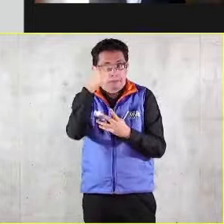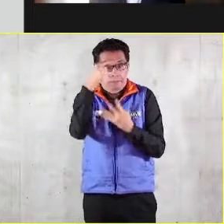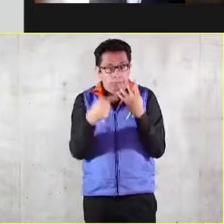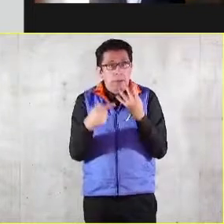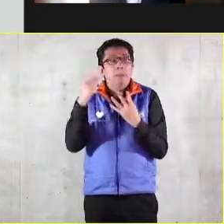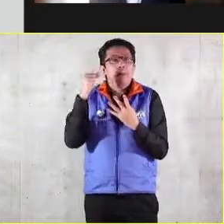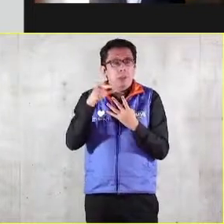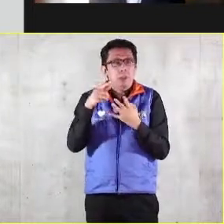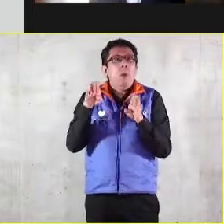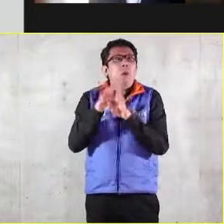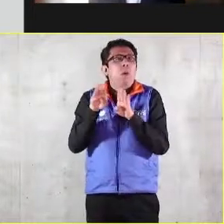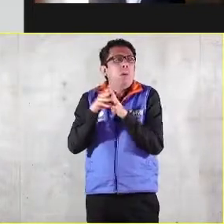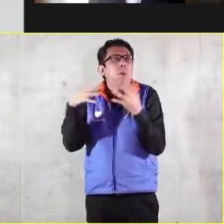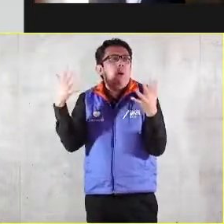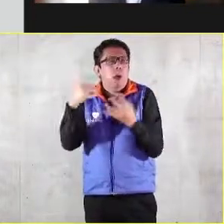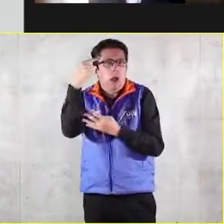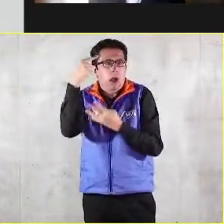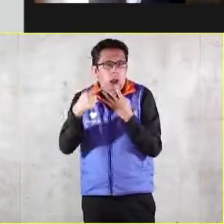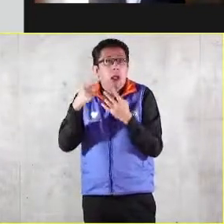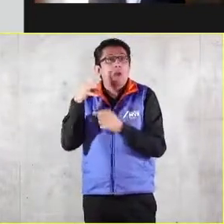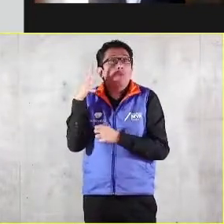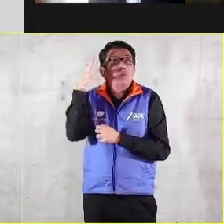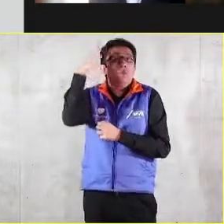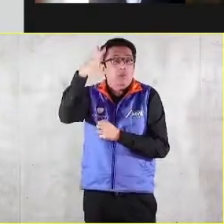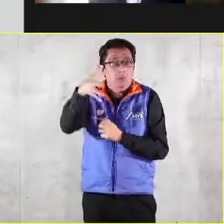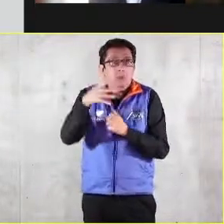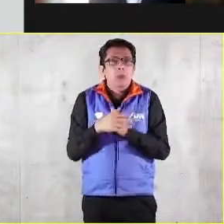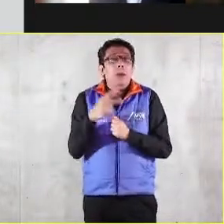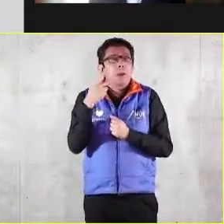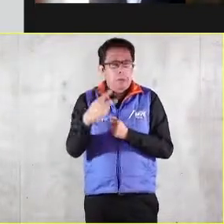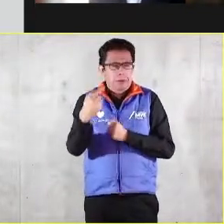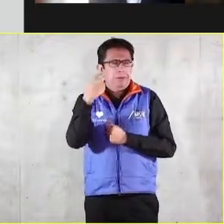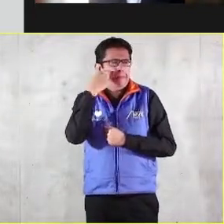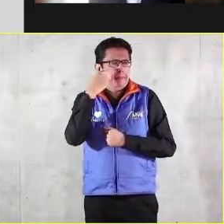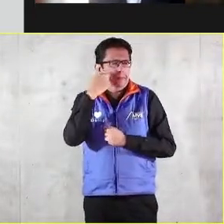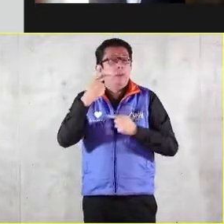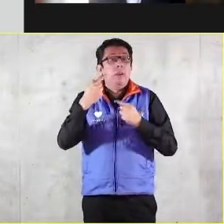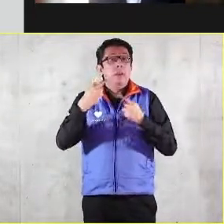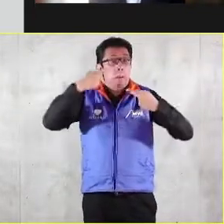y cómo lo voy a lograr. Pero fíjense, si una persona